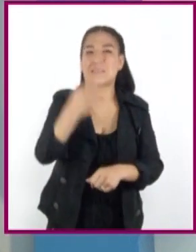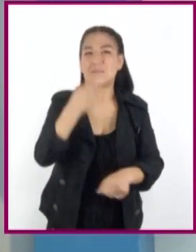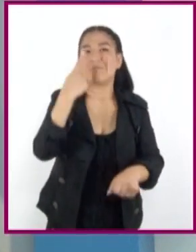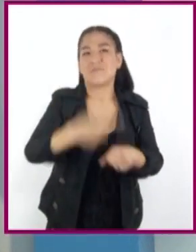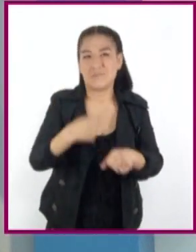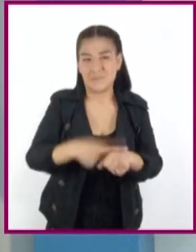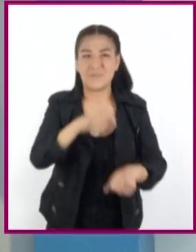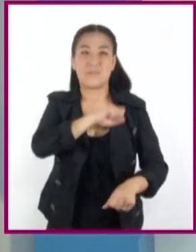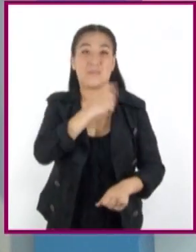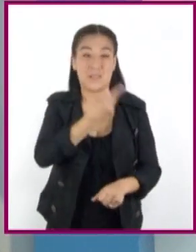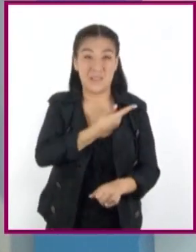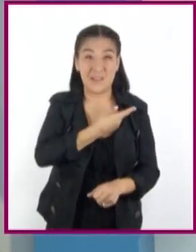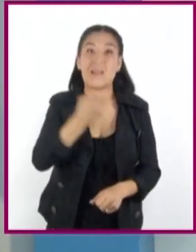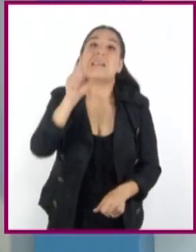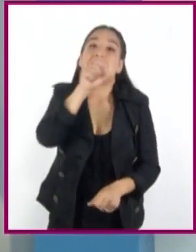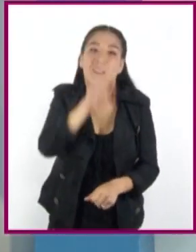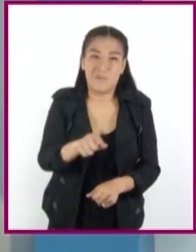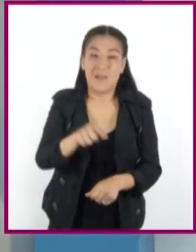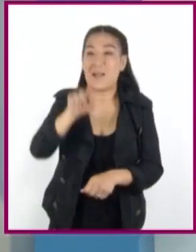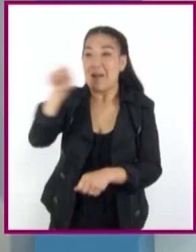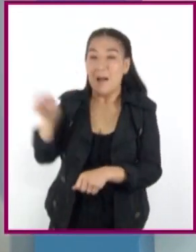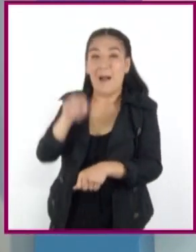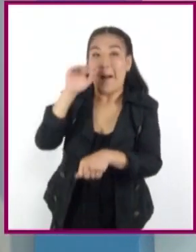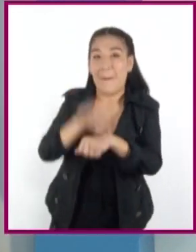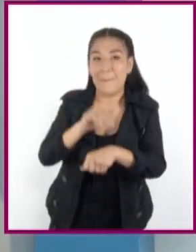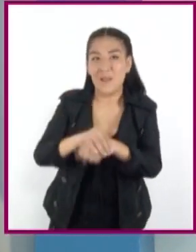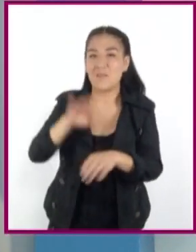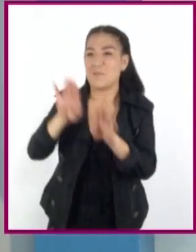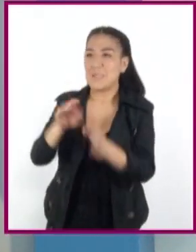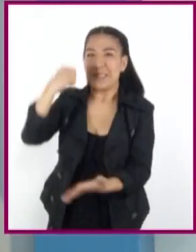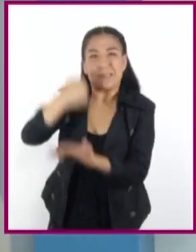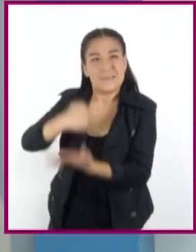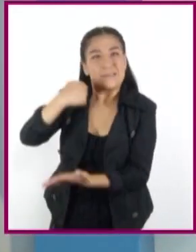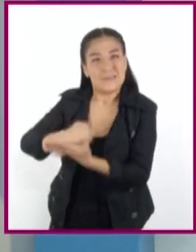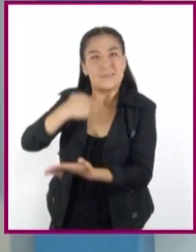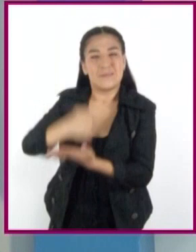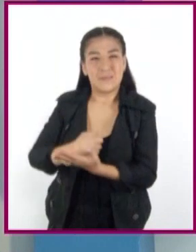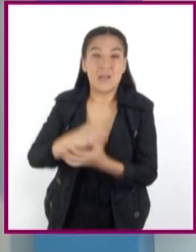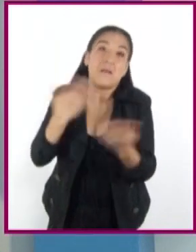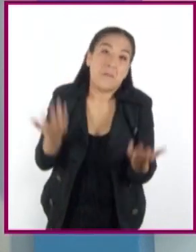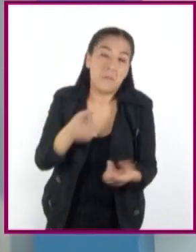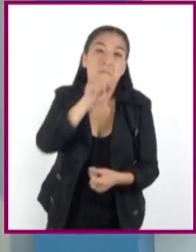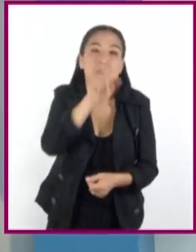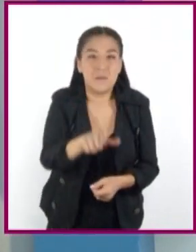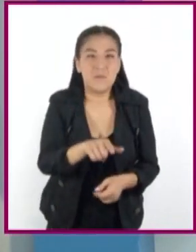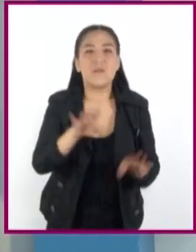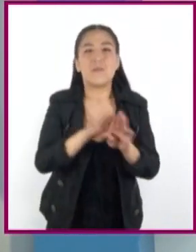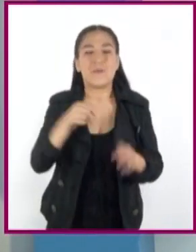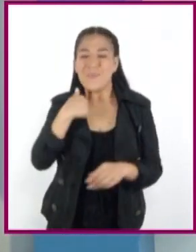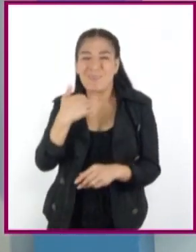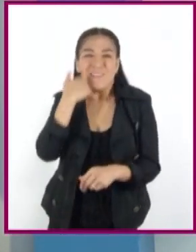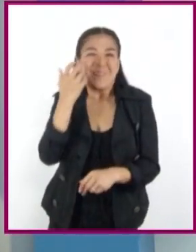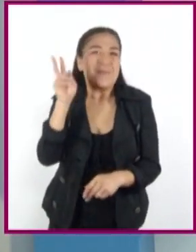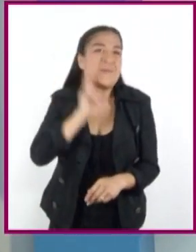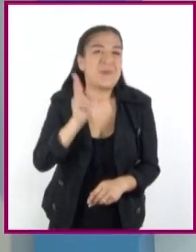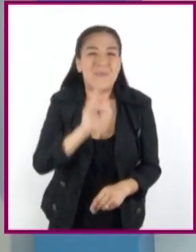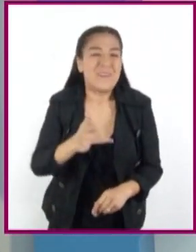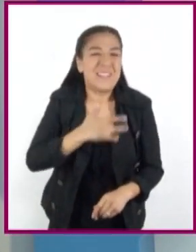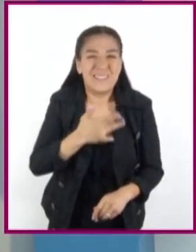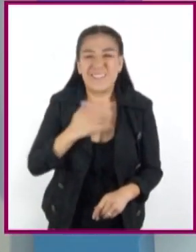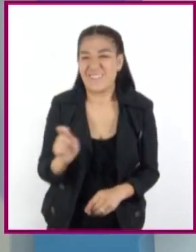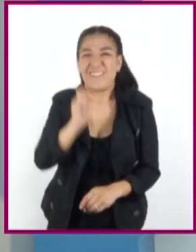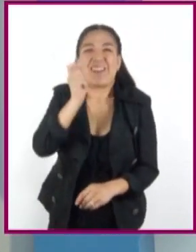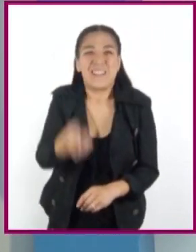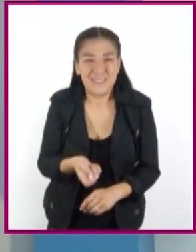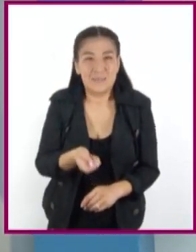presión de las amigas o amigos o bien el hecho de querer experimentar qué se siente, tampoco deben ser factores que les